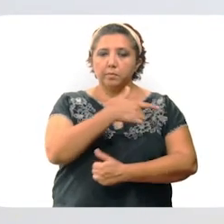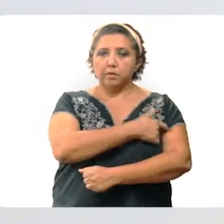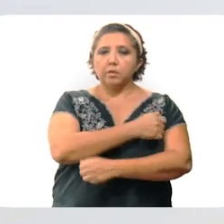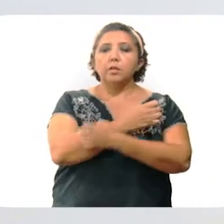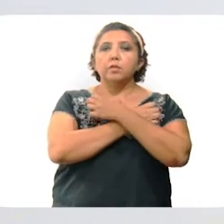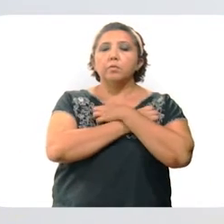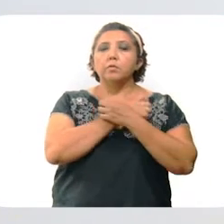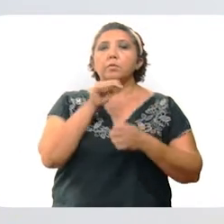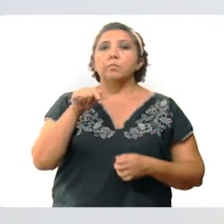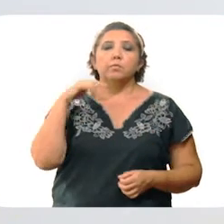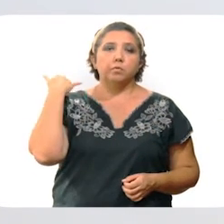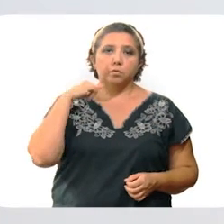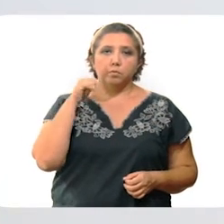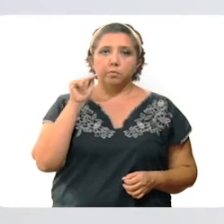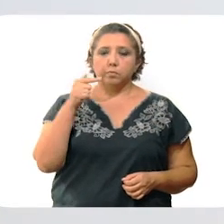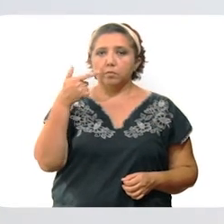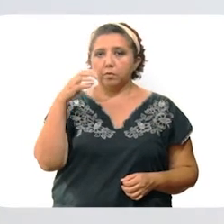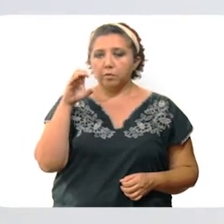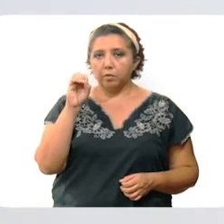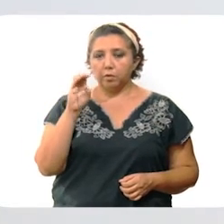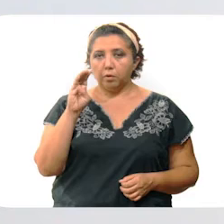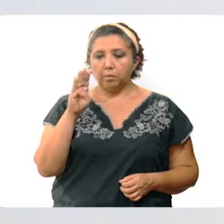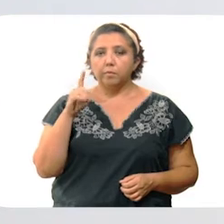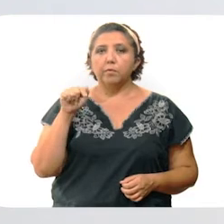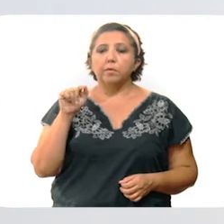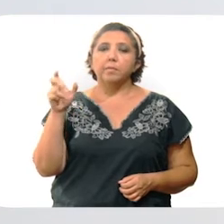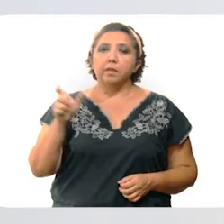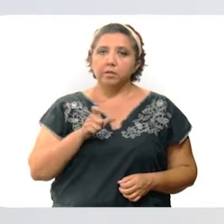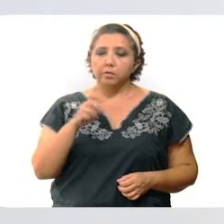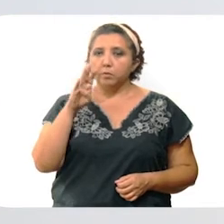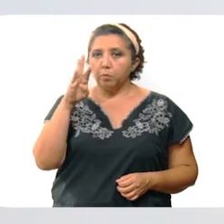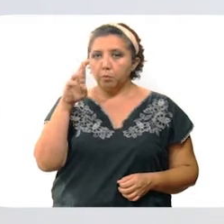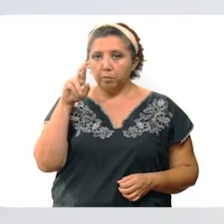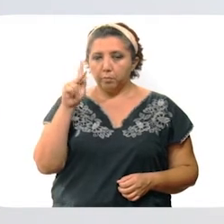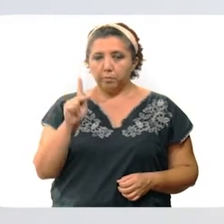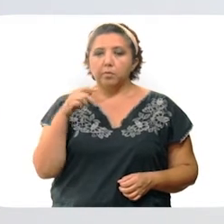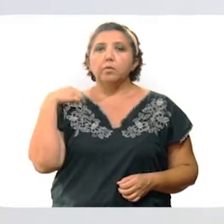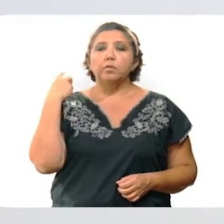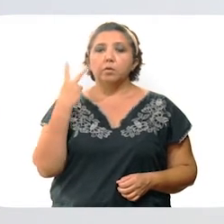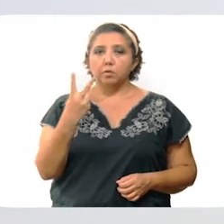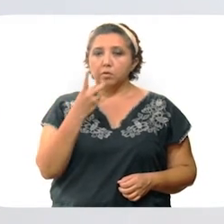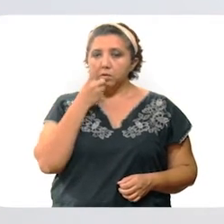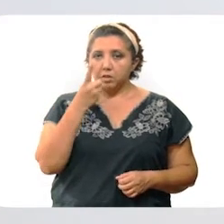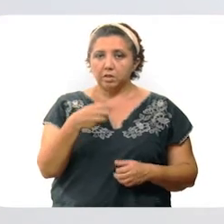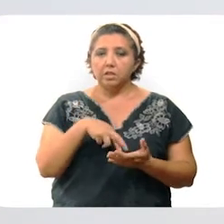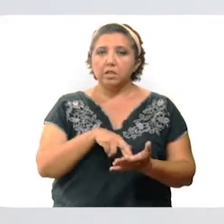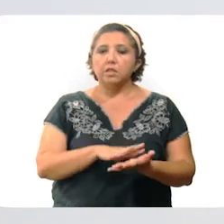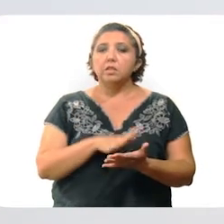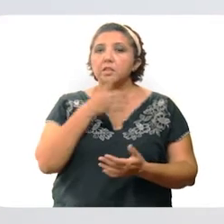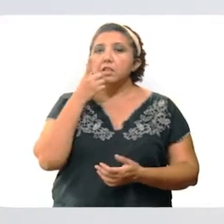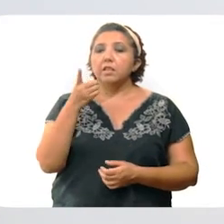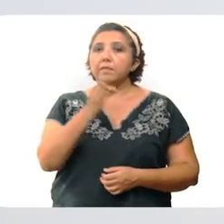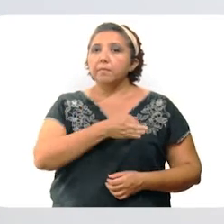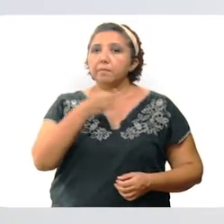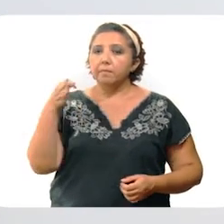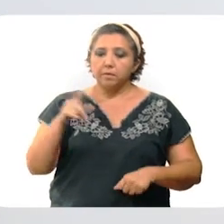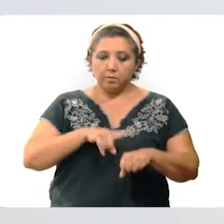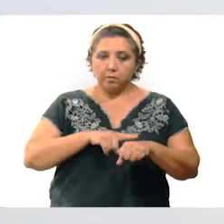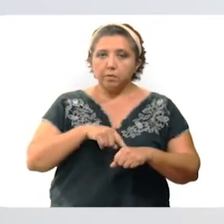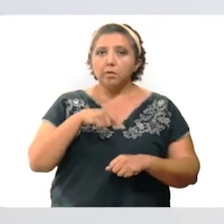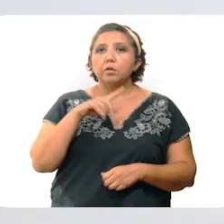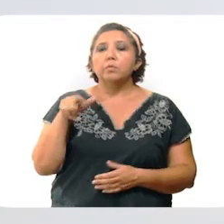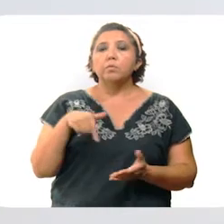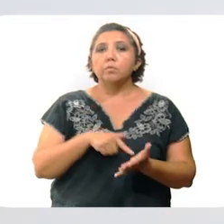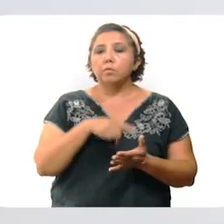vacunaeducacion.yucatán.gov.mx con su CURP. Dos, en el registro se les indicará la fecha, hora y